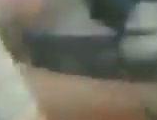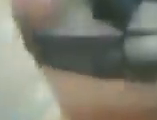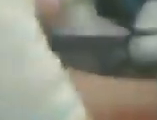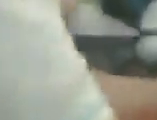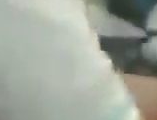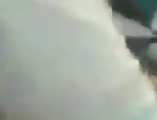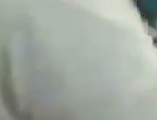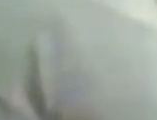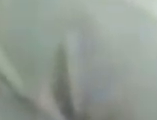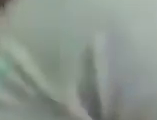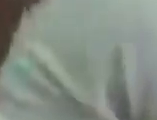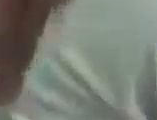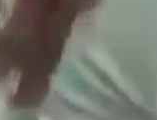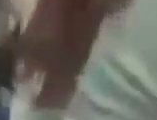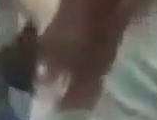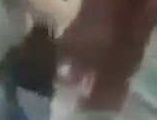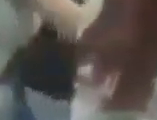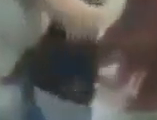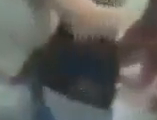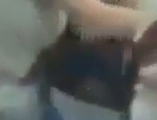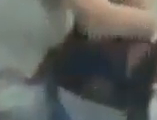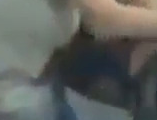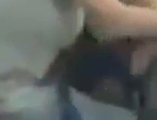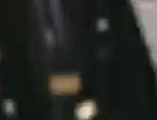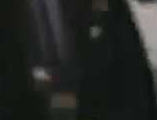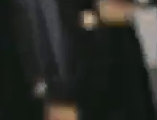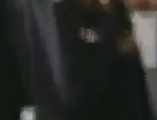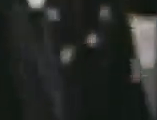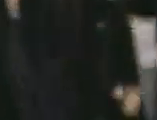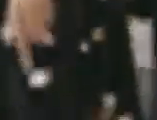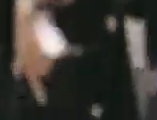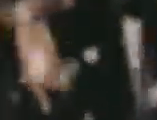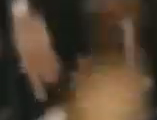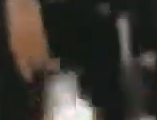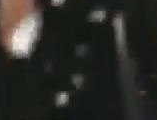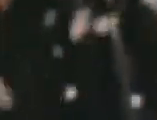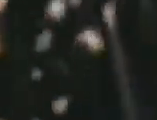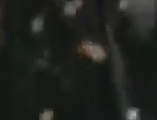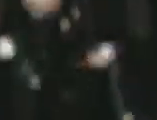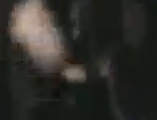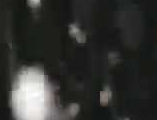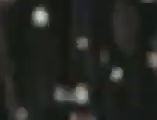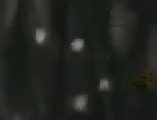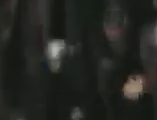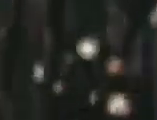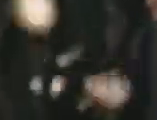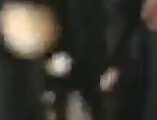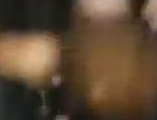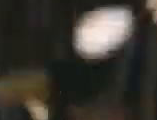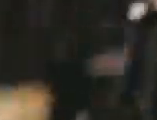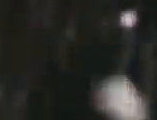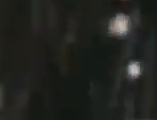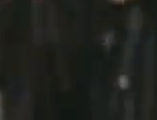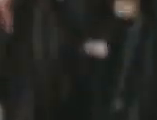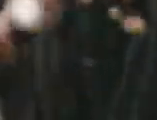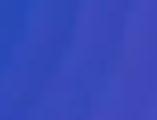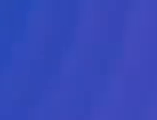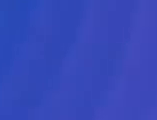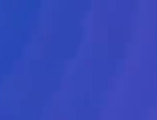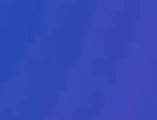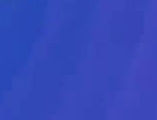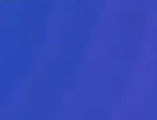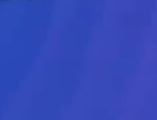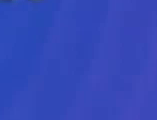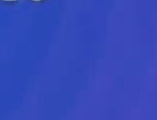y pleno ejercicio de su personalidad en una sociedad democrática, participativa e incluyente.